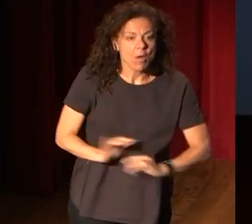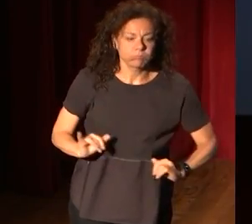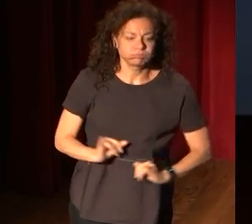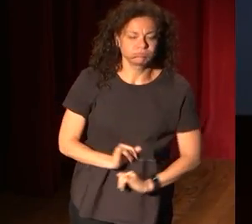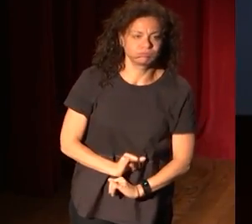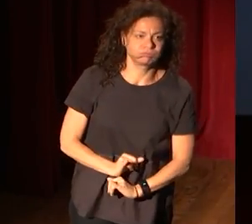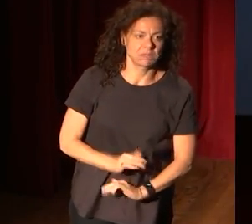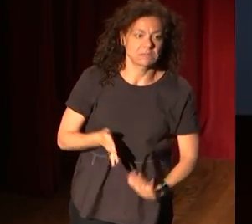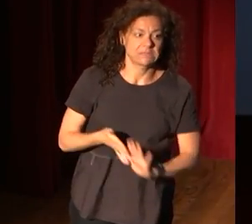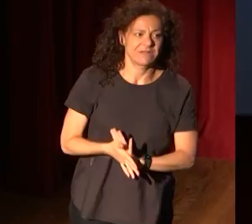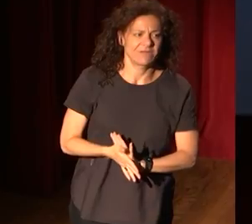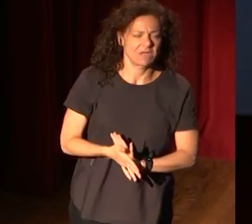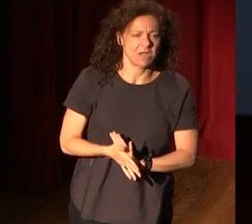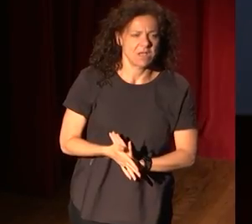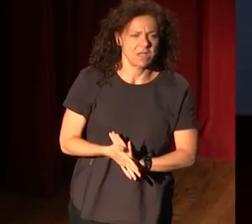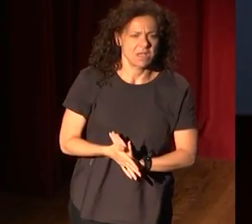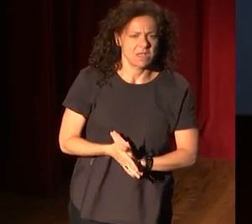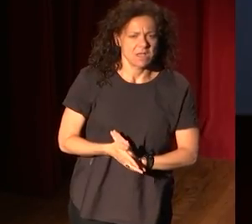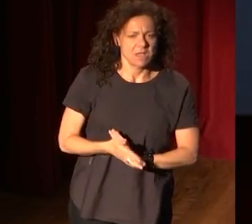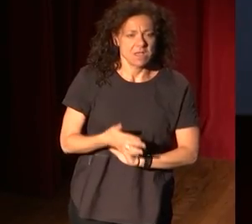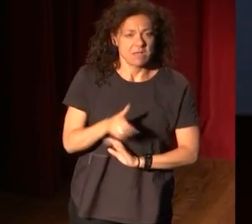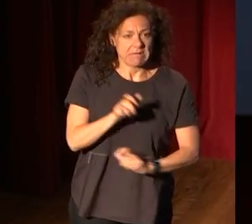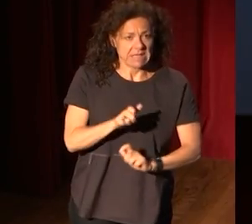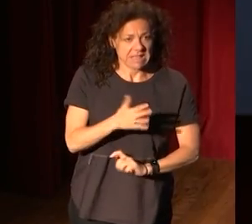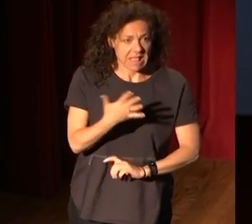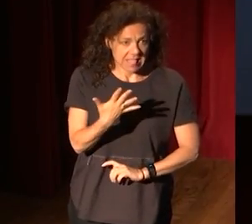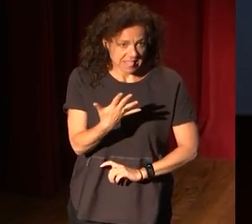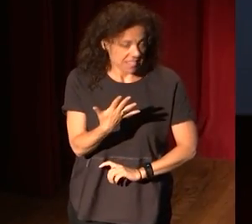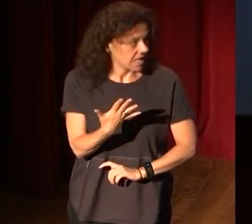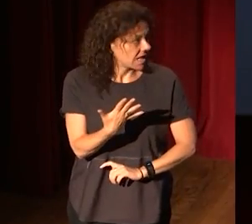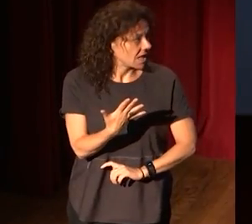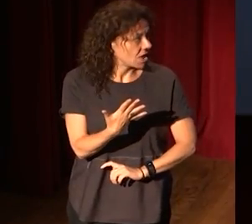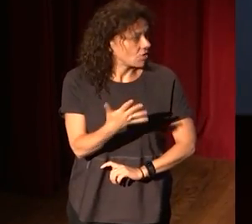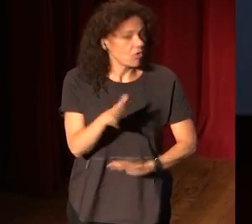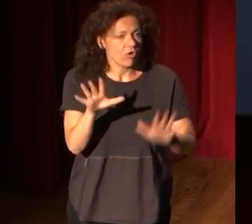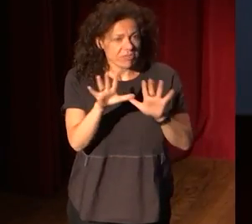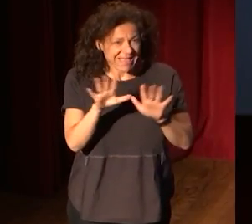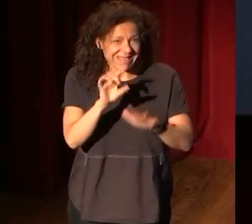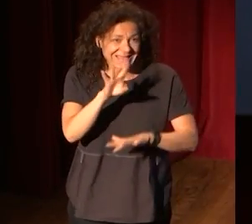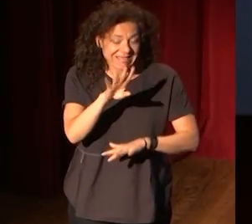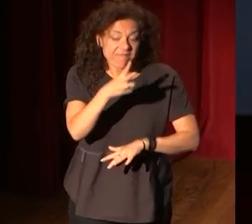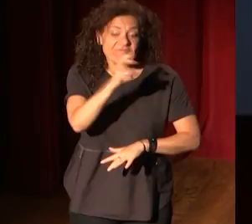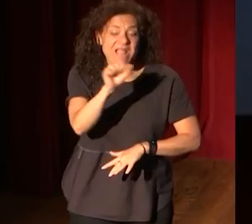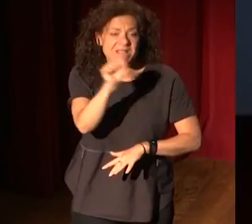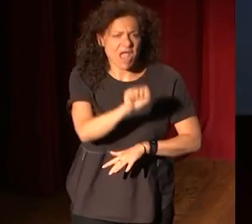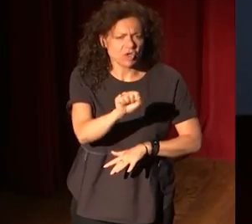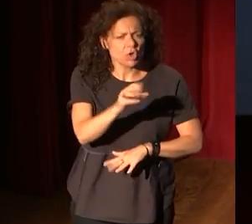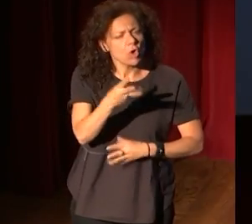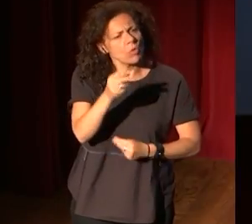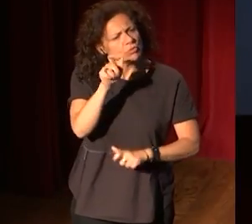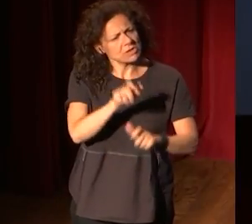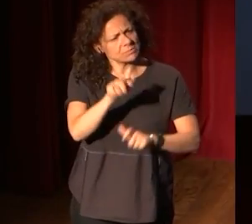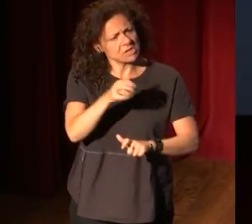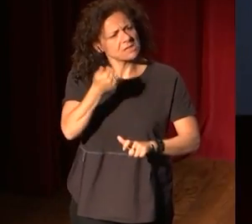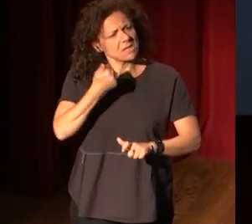con lo cual hay mucha menos gente de que tiene cinco personas, cinco, diez, quince, veinte años y hay muchas personas que